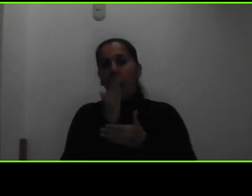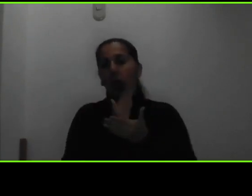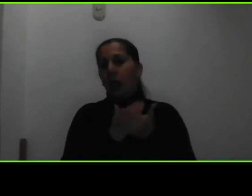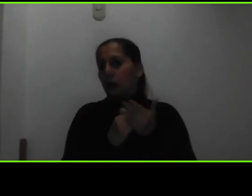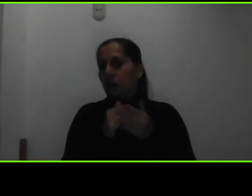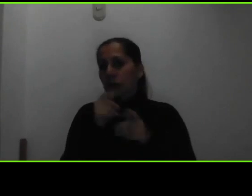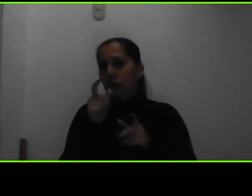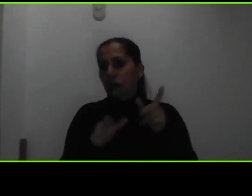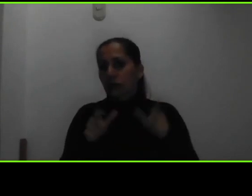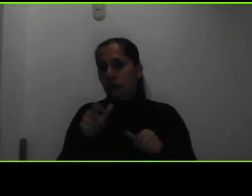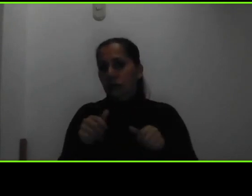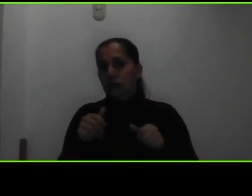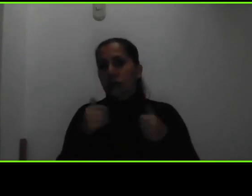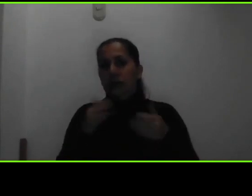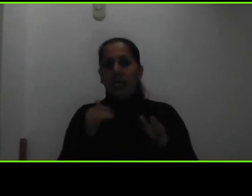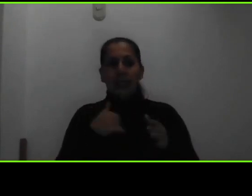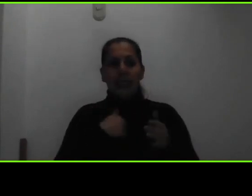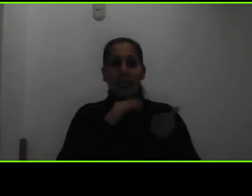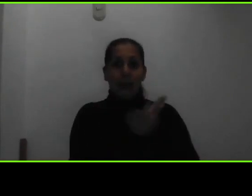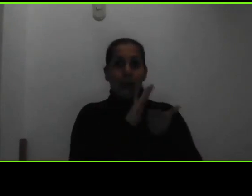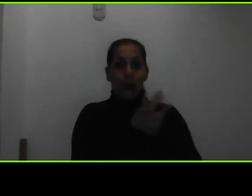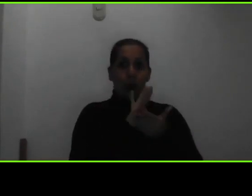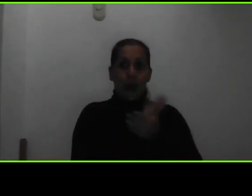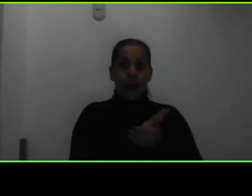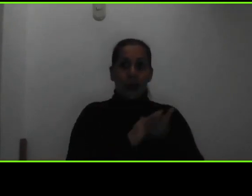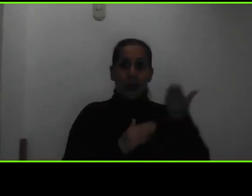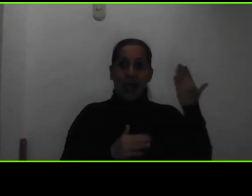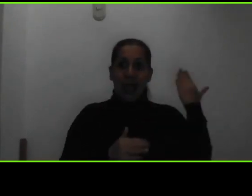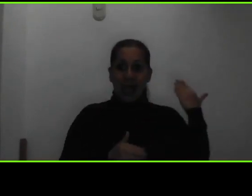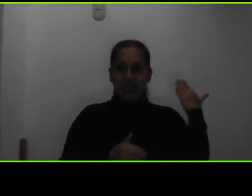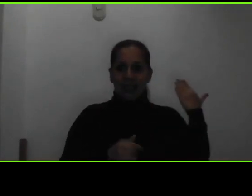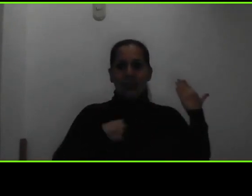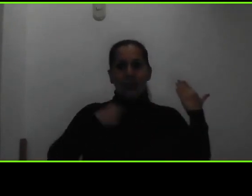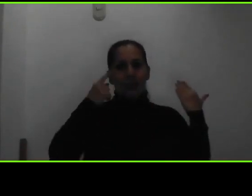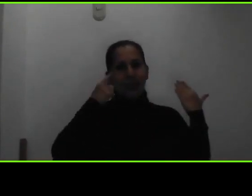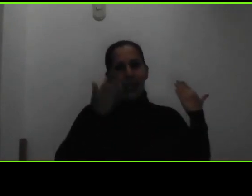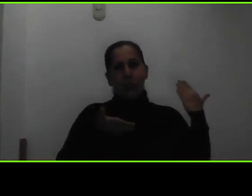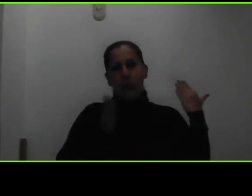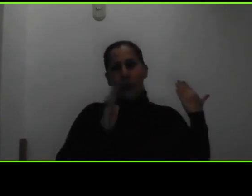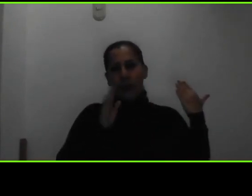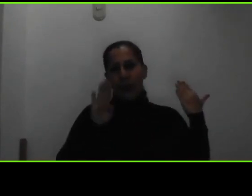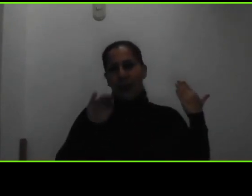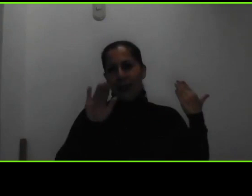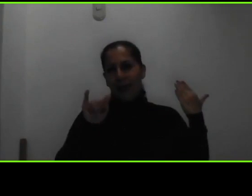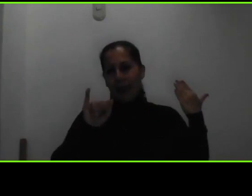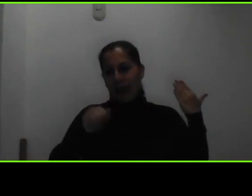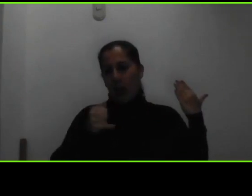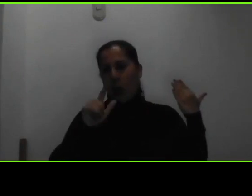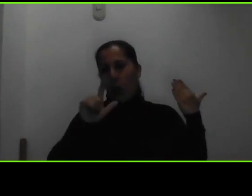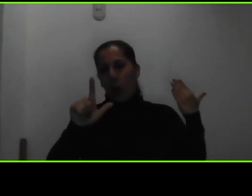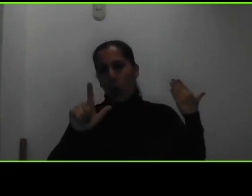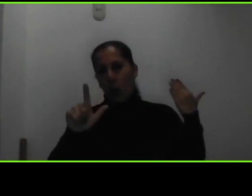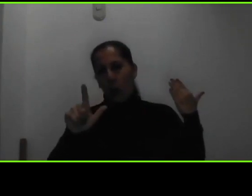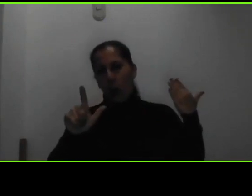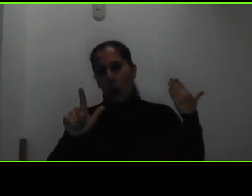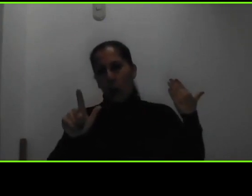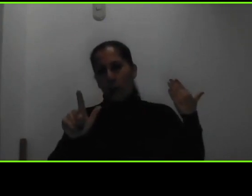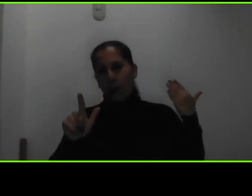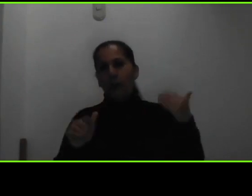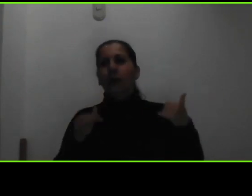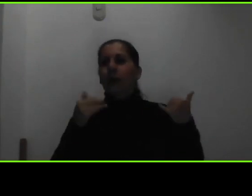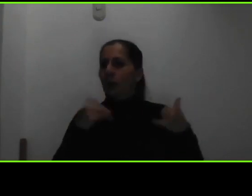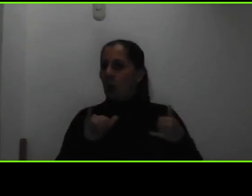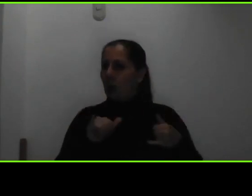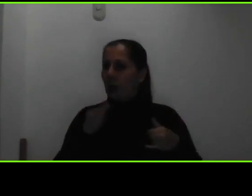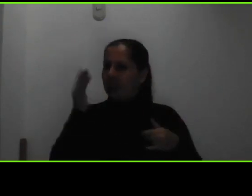que habían conseguido la documentación pensando en que el proceso de solicitud de beca sería en julio tal como en algún momento